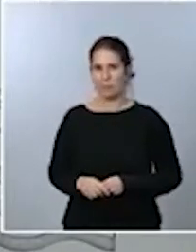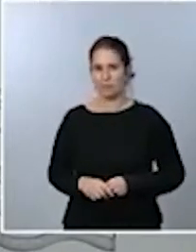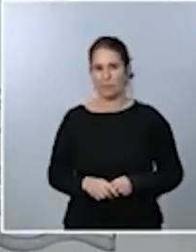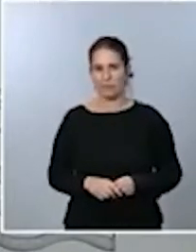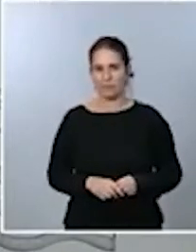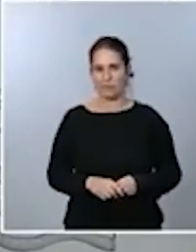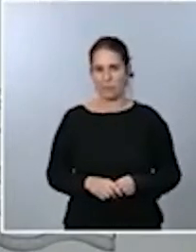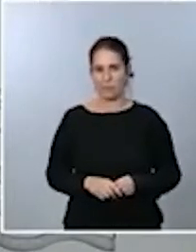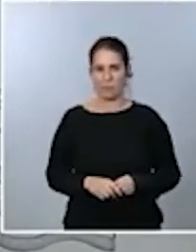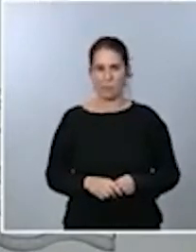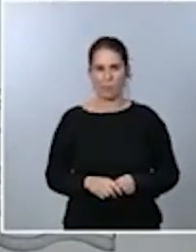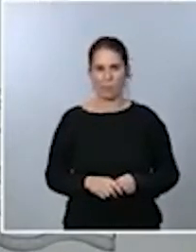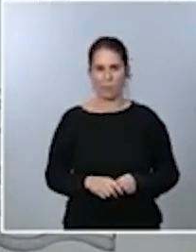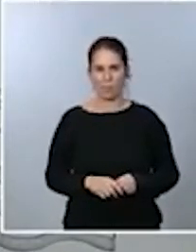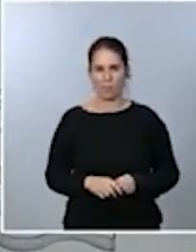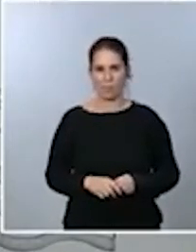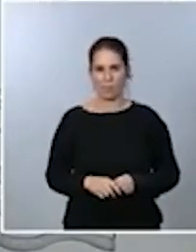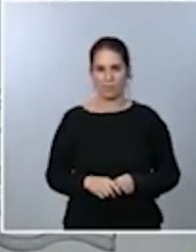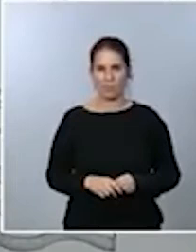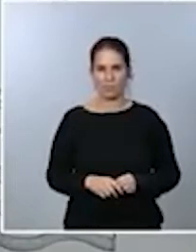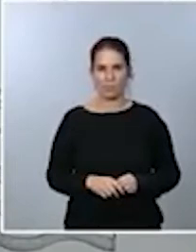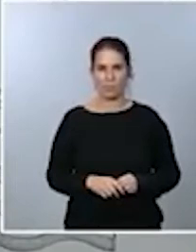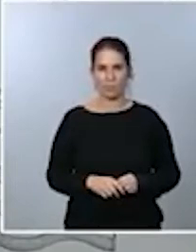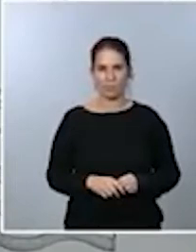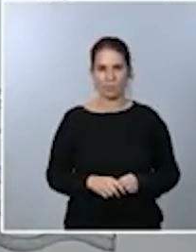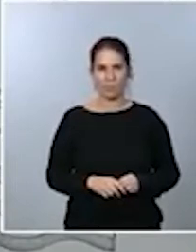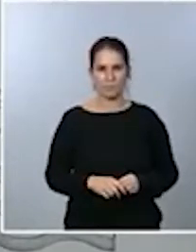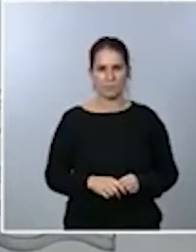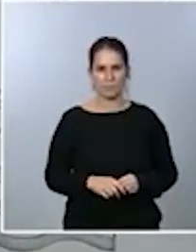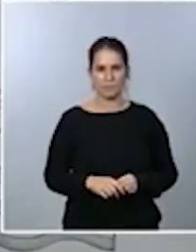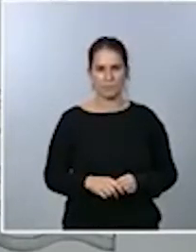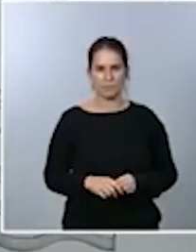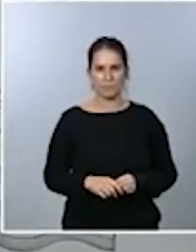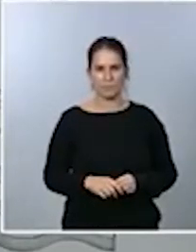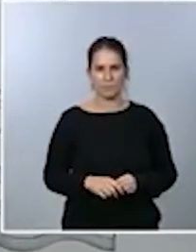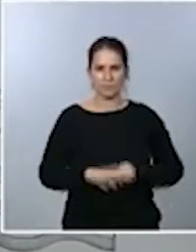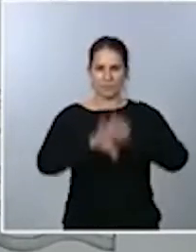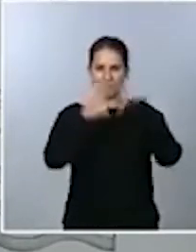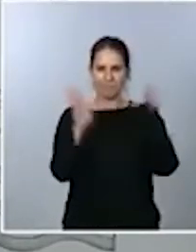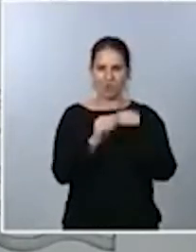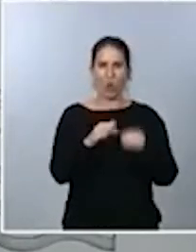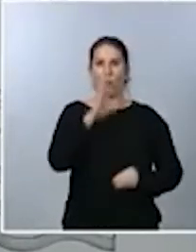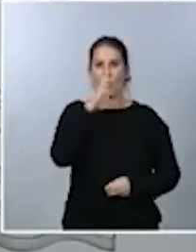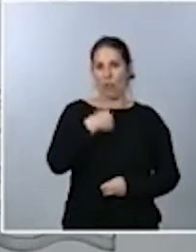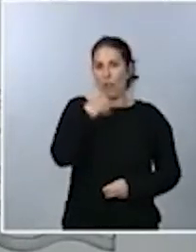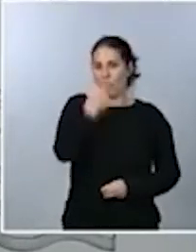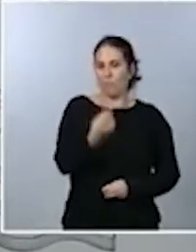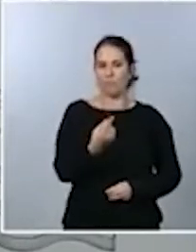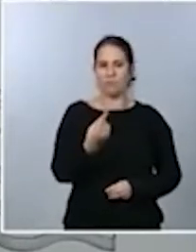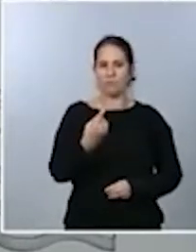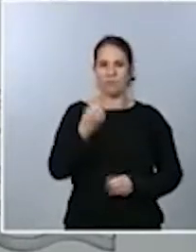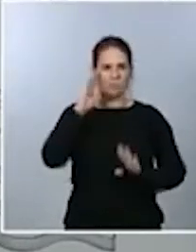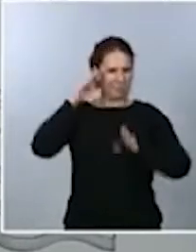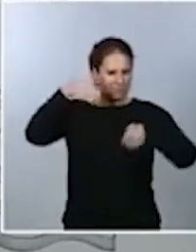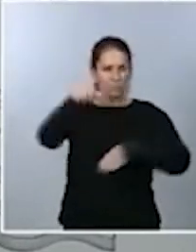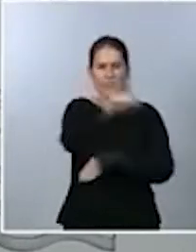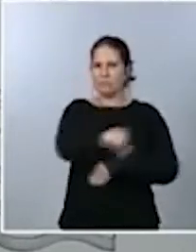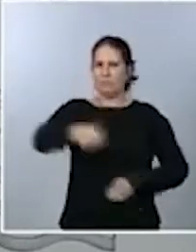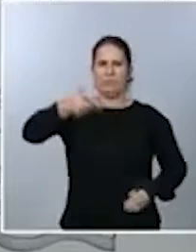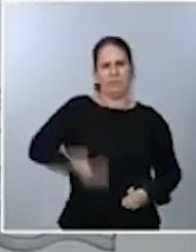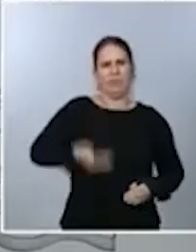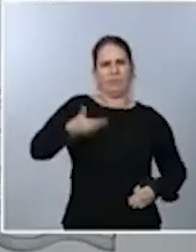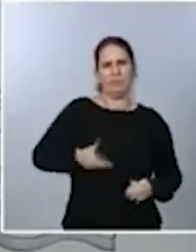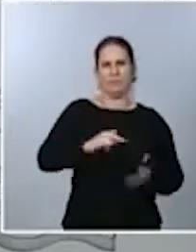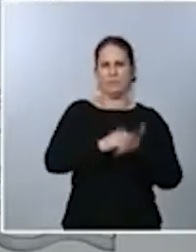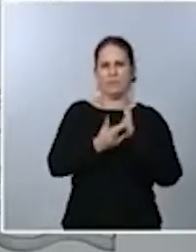parte de los servicios públicos. Por eso le digo que en ello estamos y esta semana va a ser decisiva, crucial, para que este proyecto vital para el Gobierno